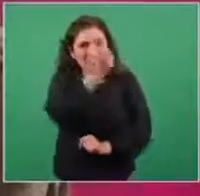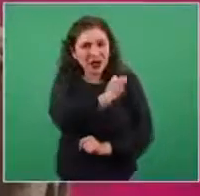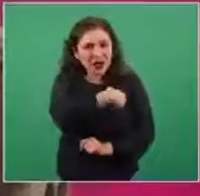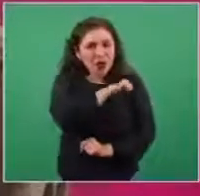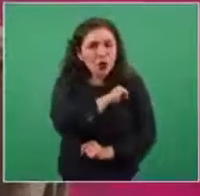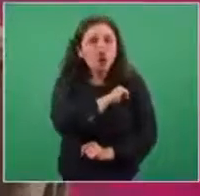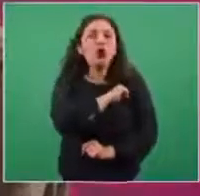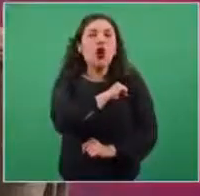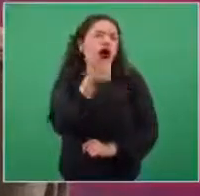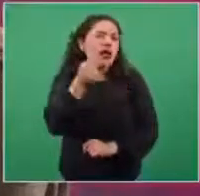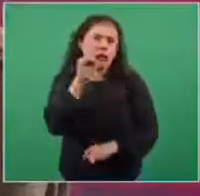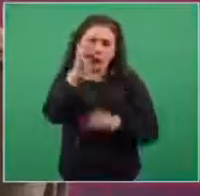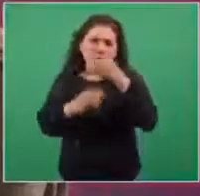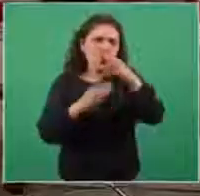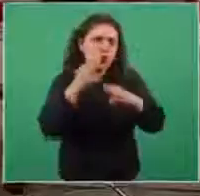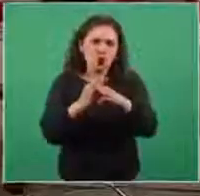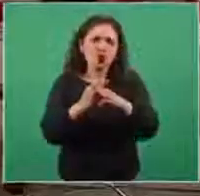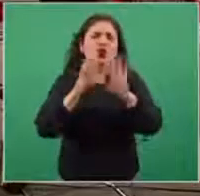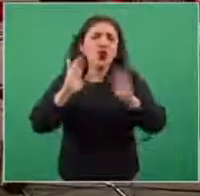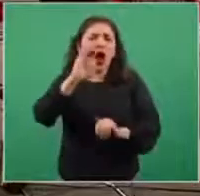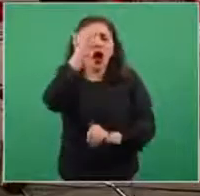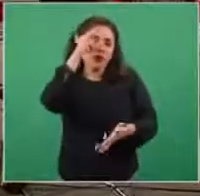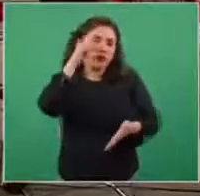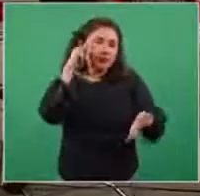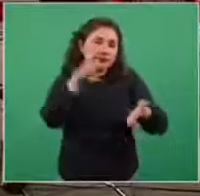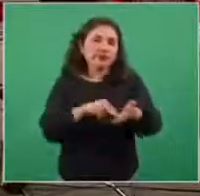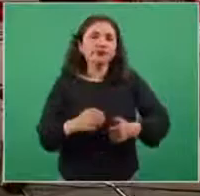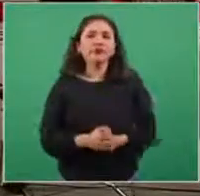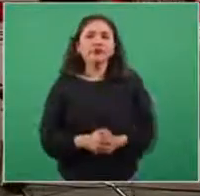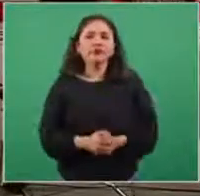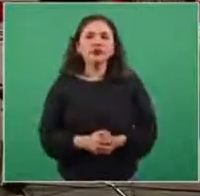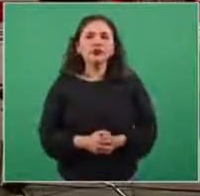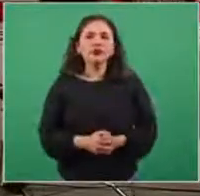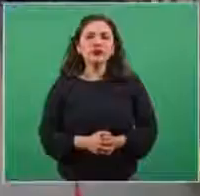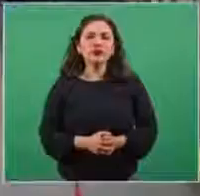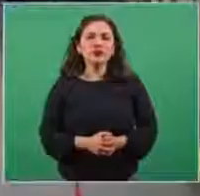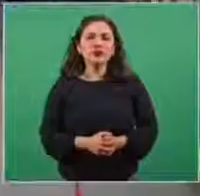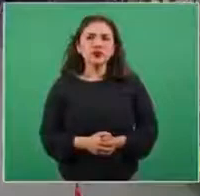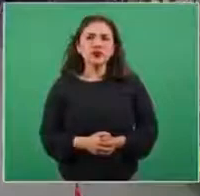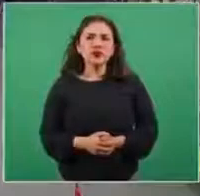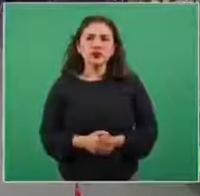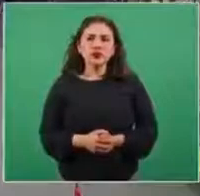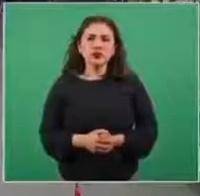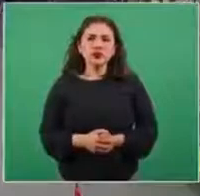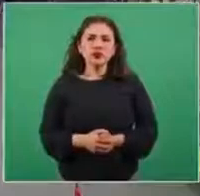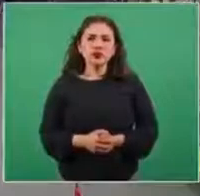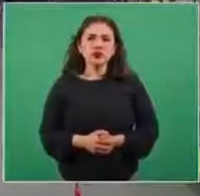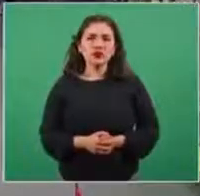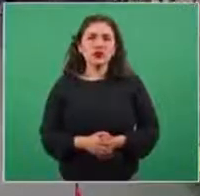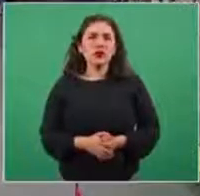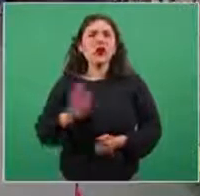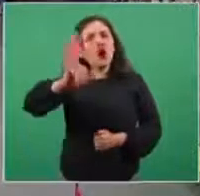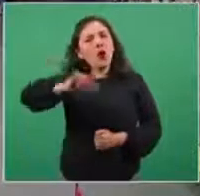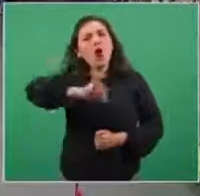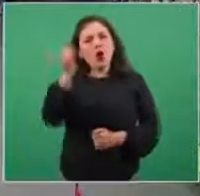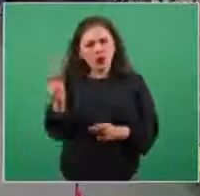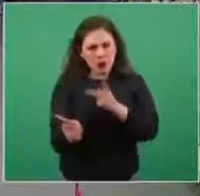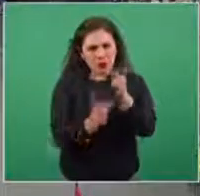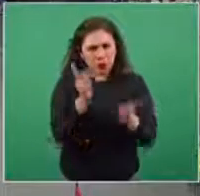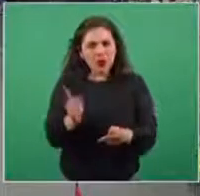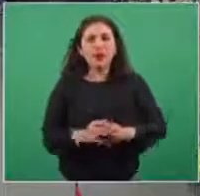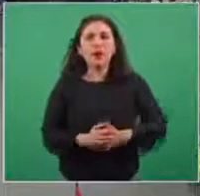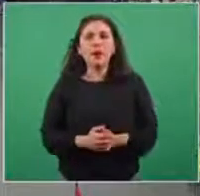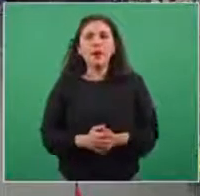en el mundo conocen. Doctor, también preguntarle, de acuerdo a los datos, al parecer